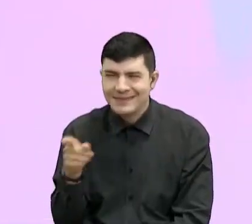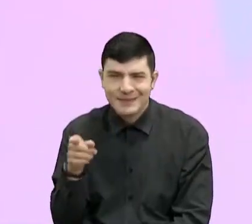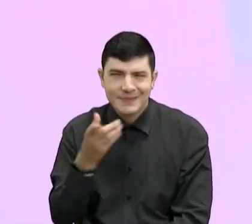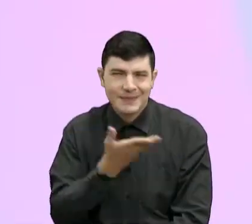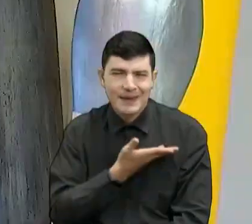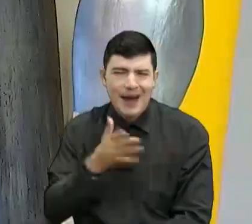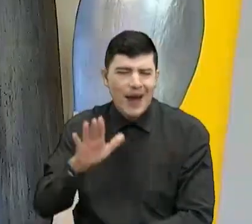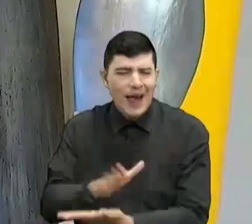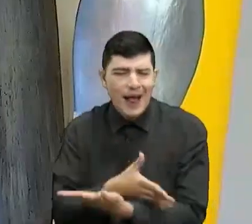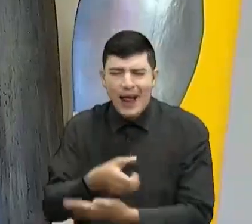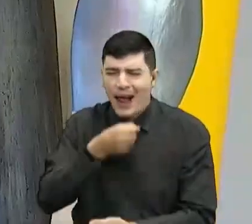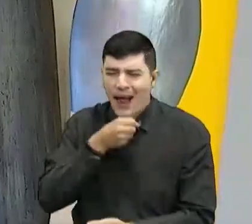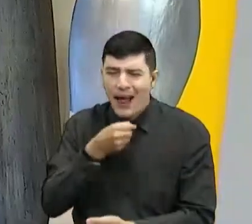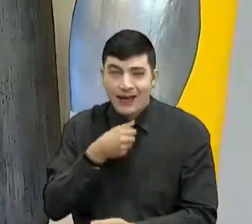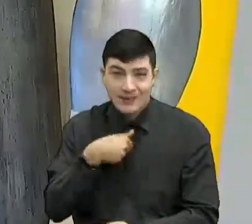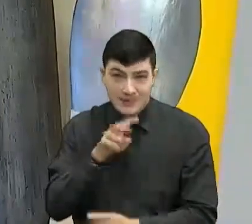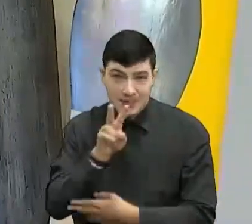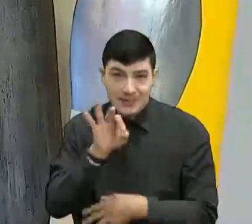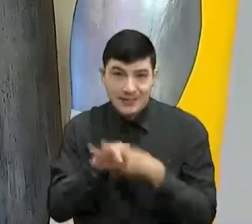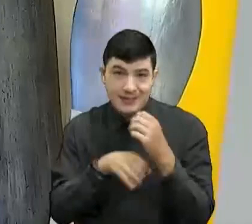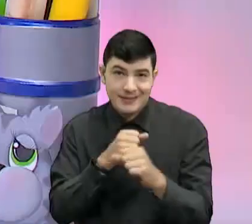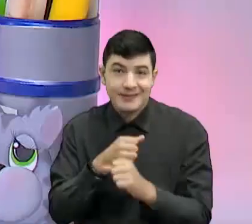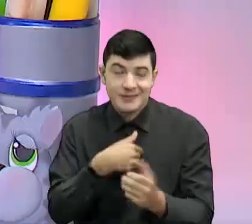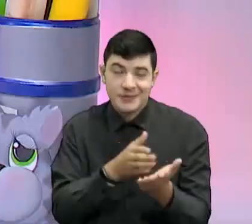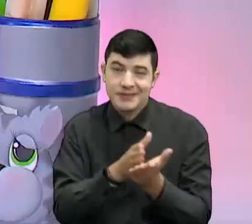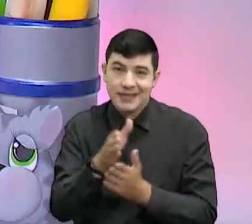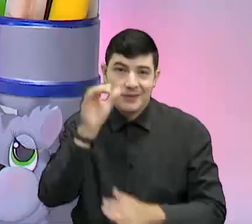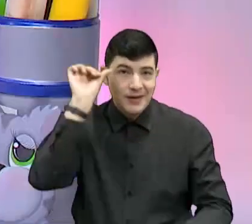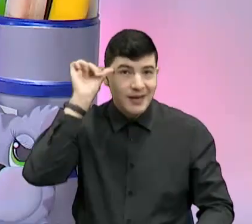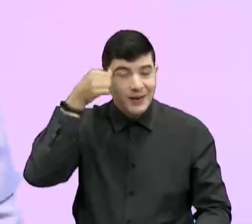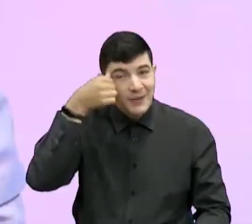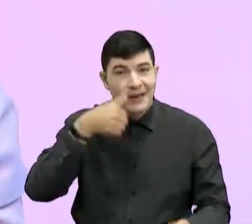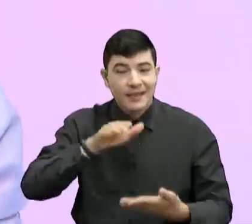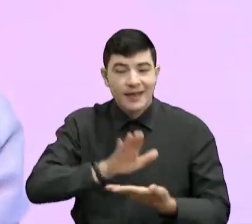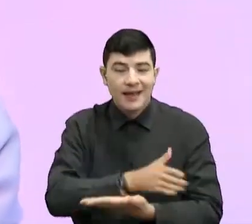la vida, tengo 23 y todavía me acuerde de la canción de mi mami.